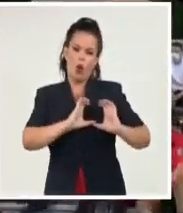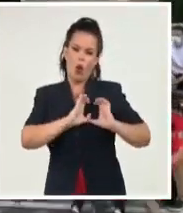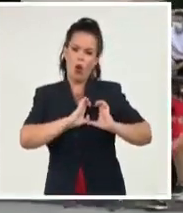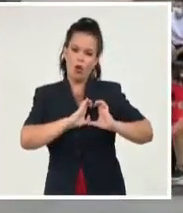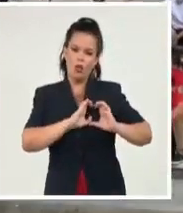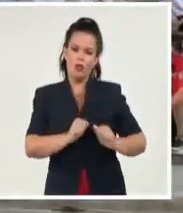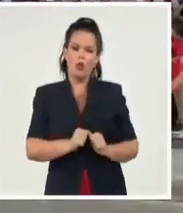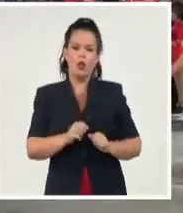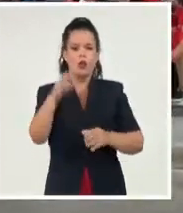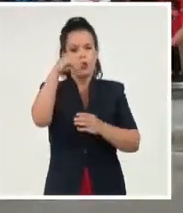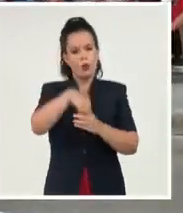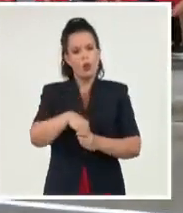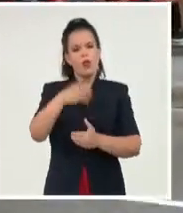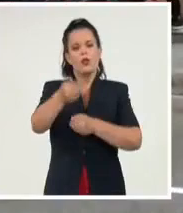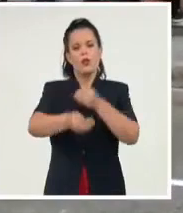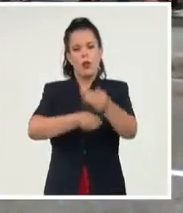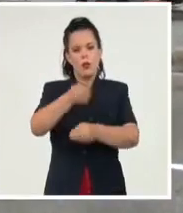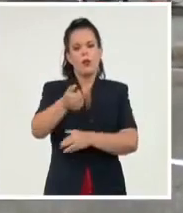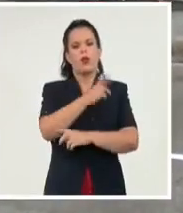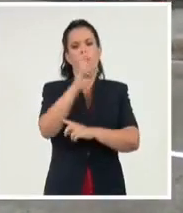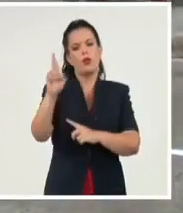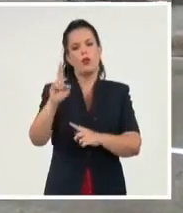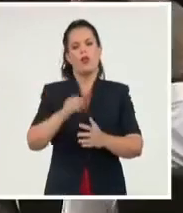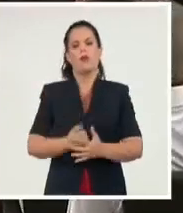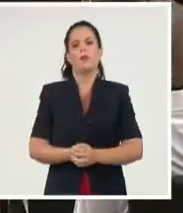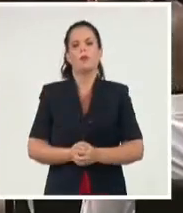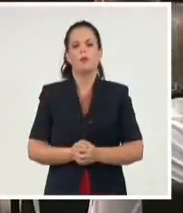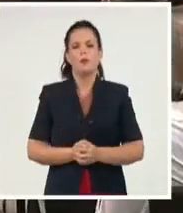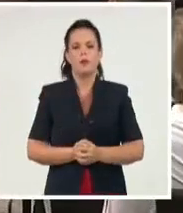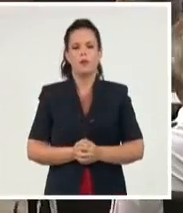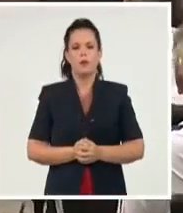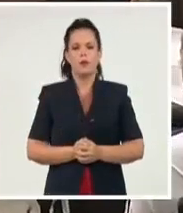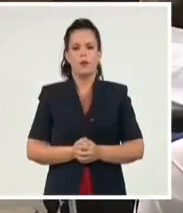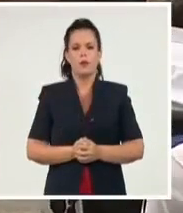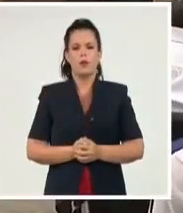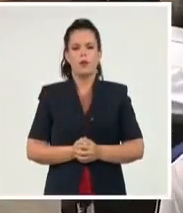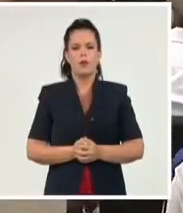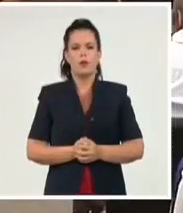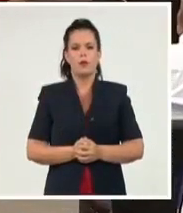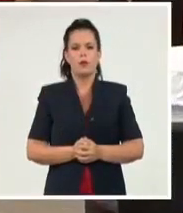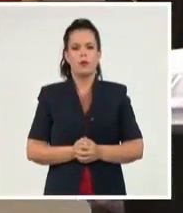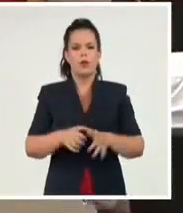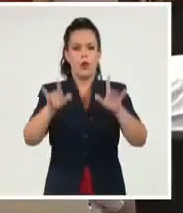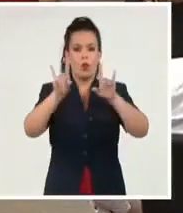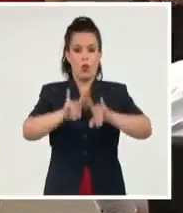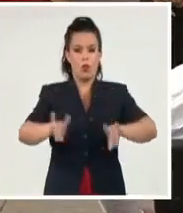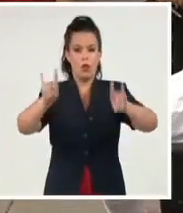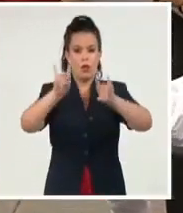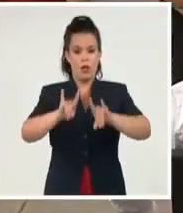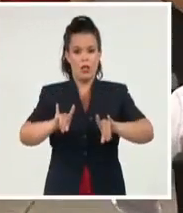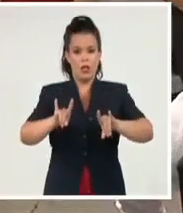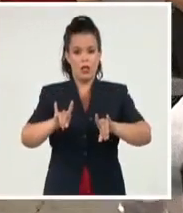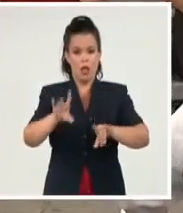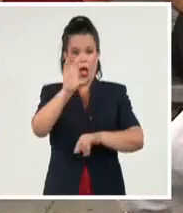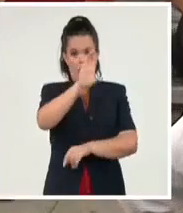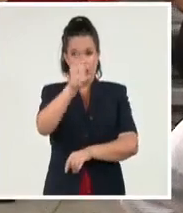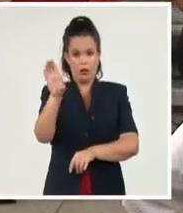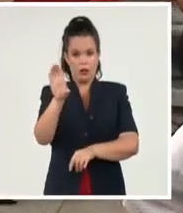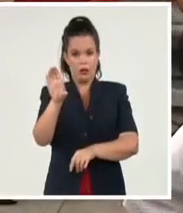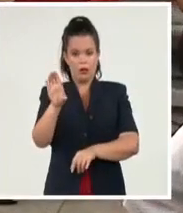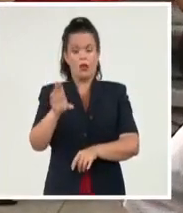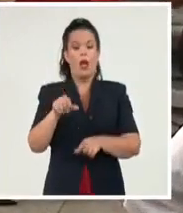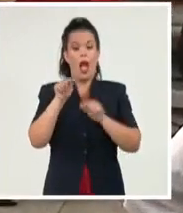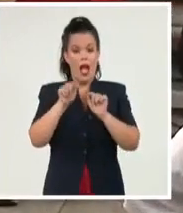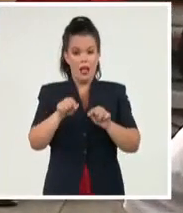parte del proceso revolucionario. Las universidades en particular tienen también que aspirar a nuestros muchachos a que sus tesis